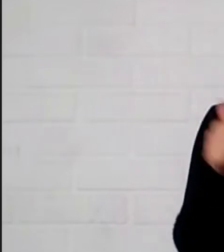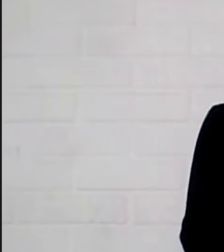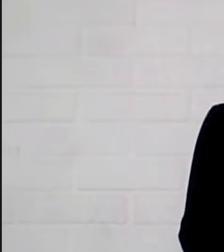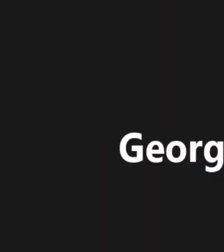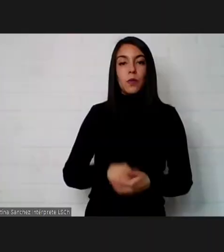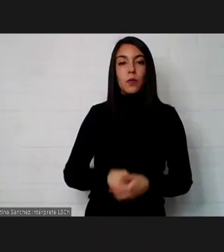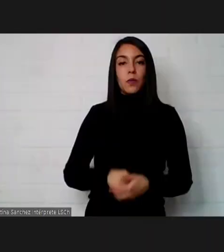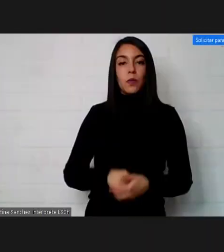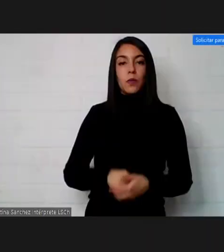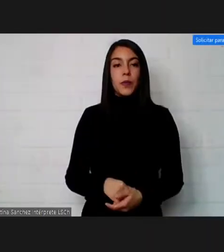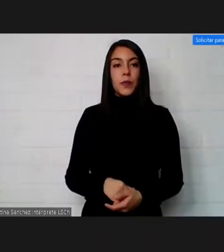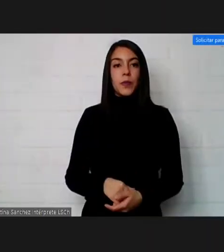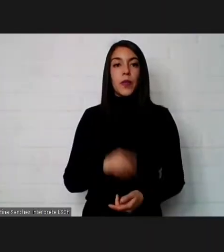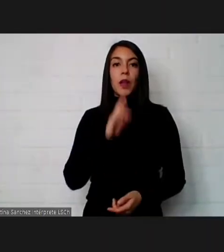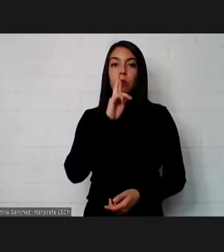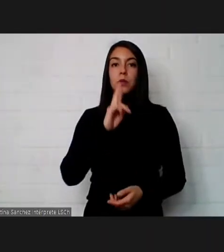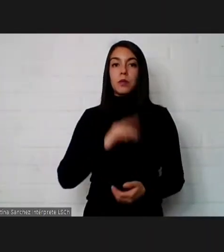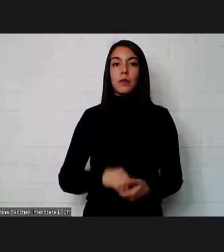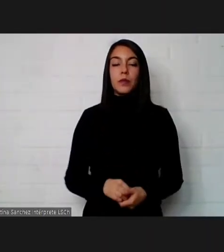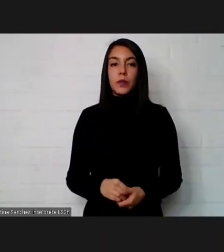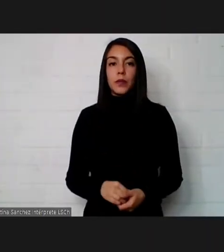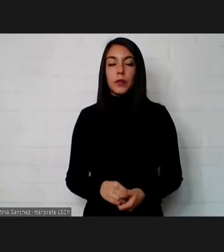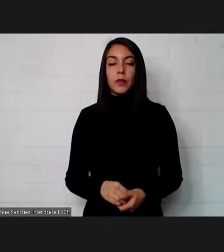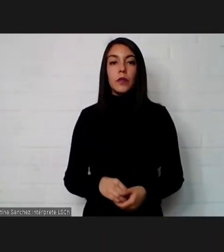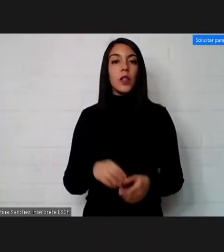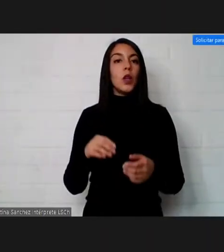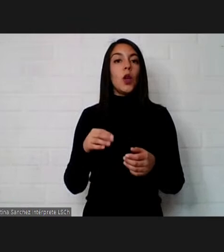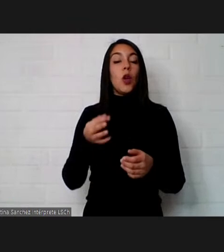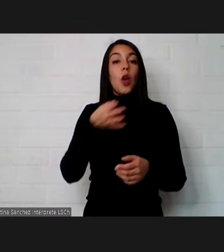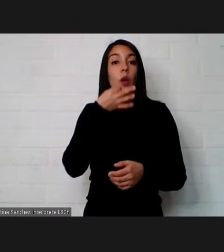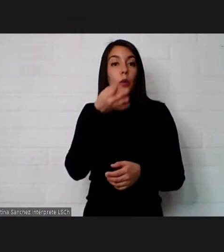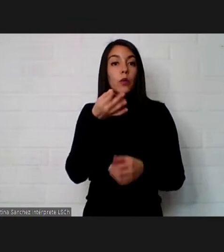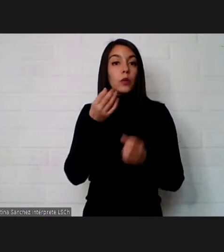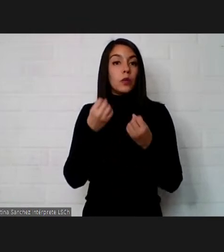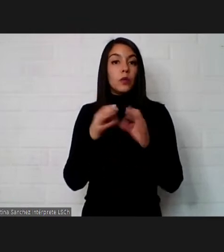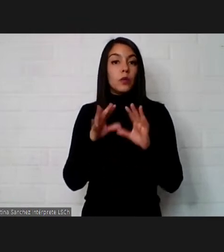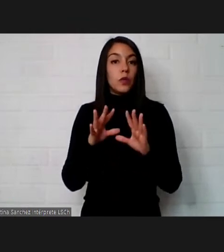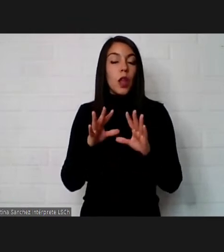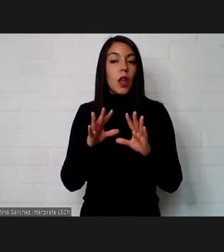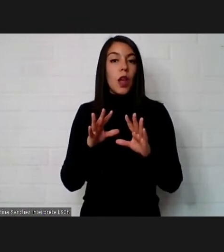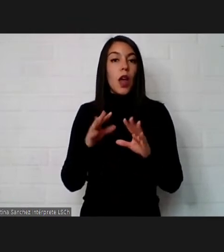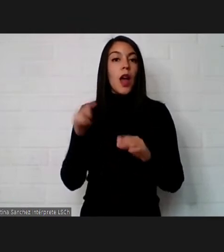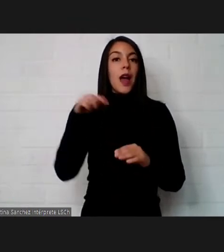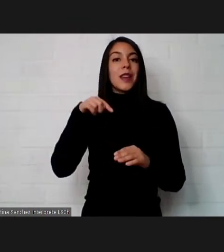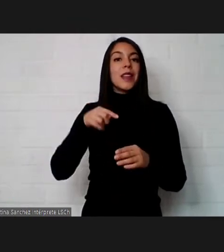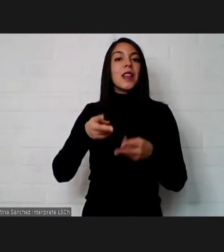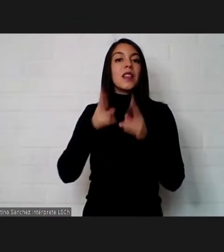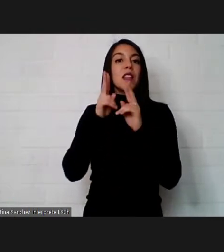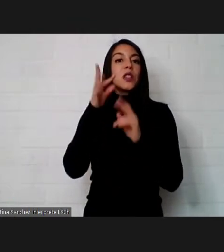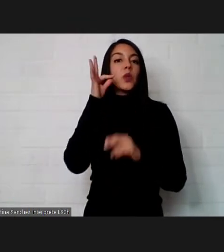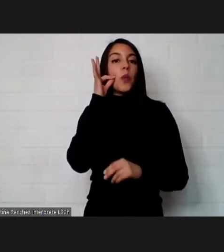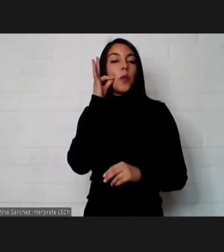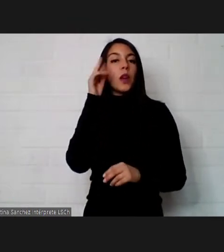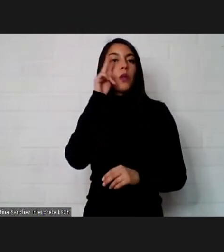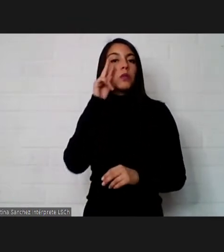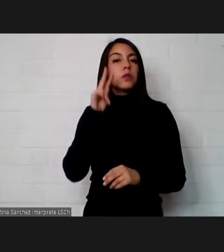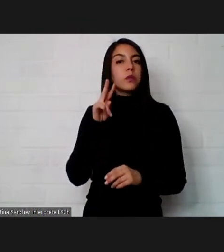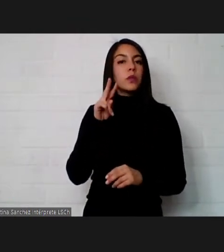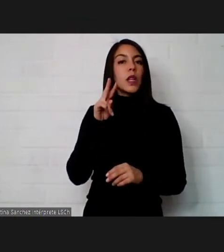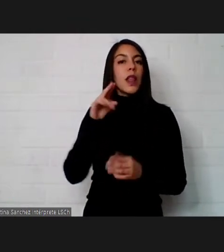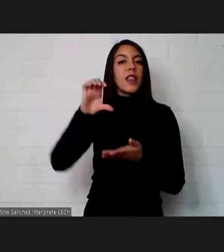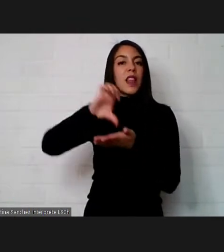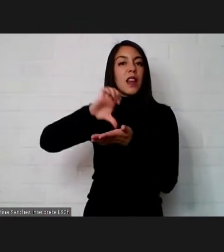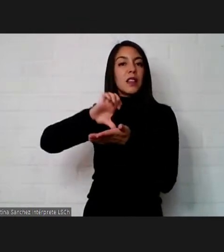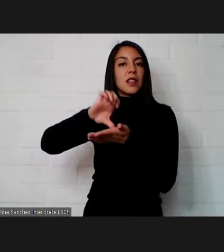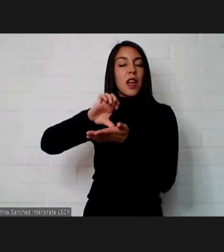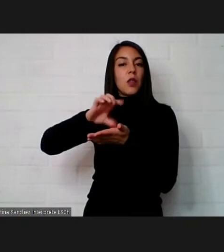bueno tal como se señalaba acá los derechos humanos se pueden ver desde el estado desde